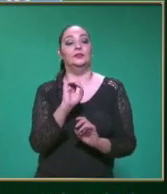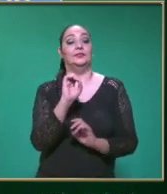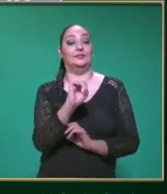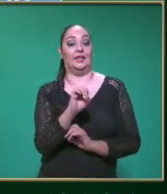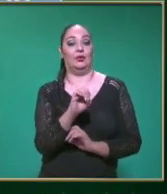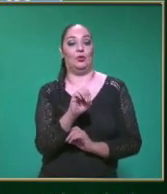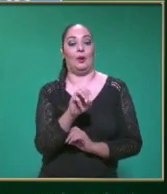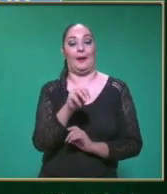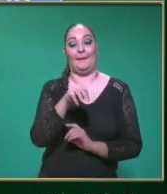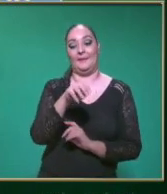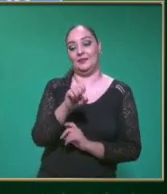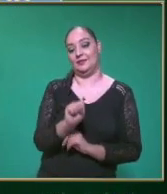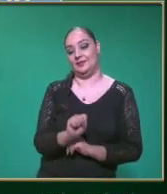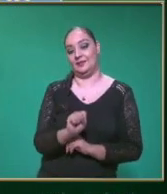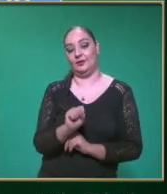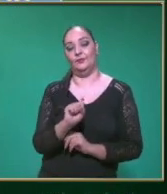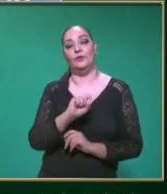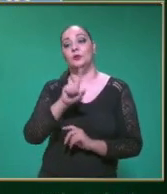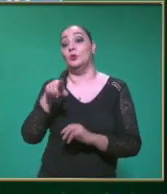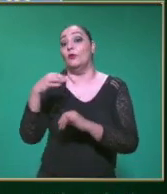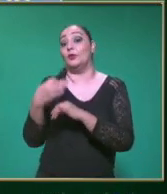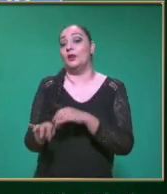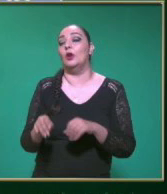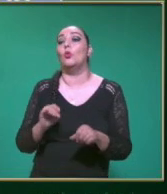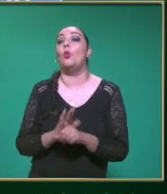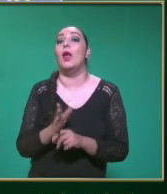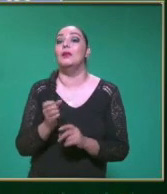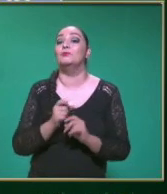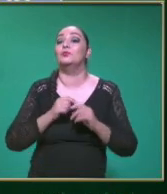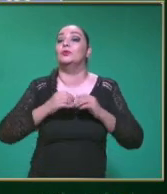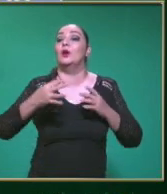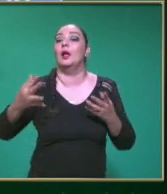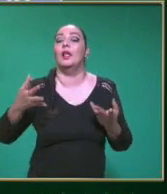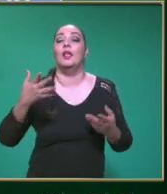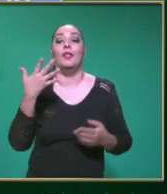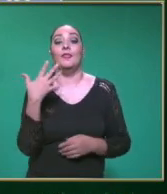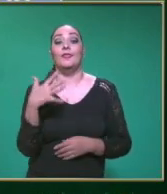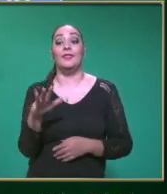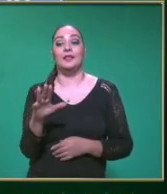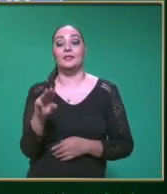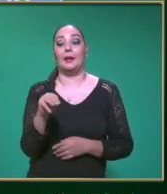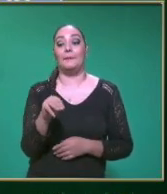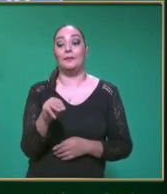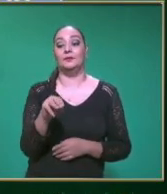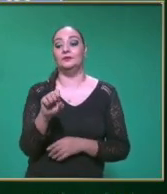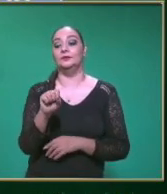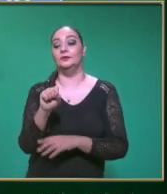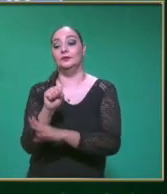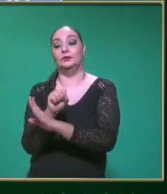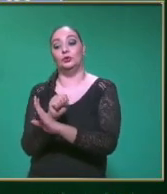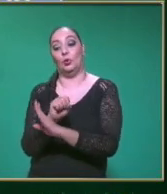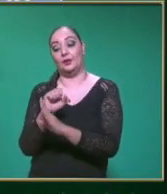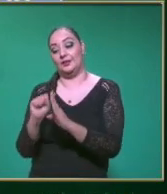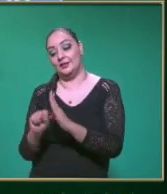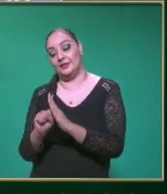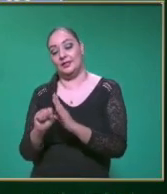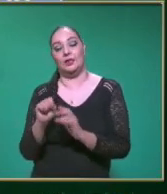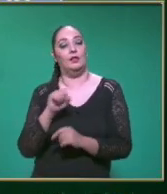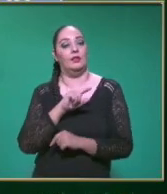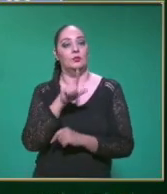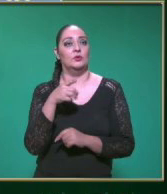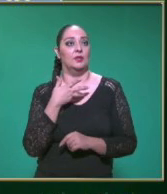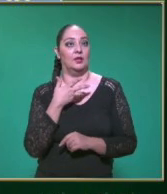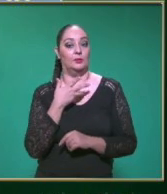La velocidad Final Porque fue la que Alcanzó 10 metros Por segundo Y finalmente Tenemos Un tiempo